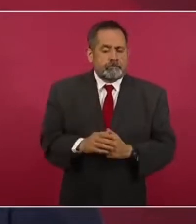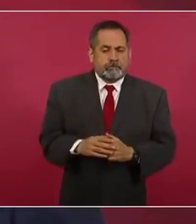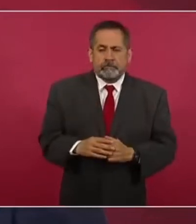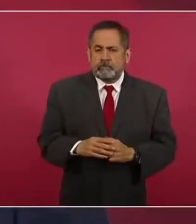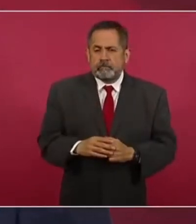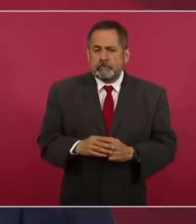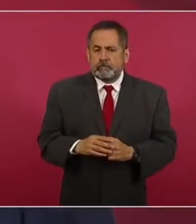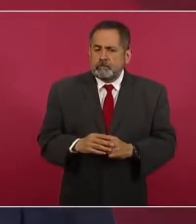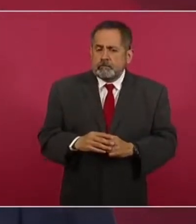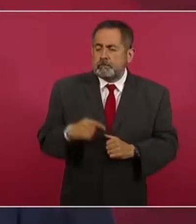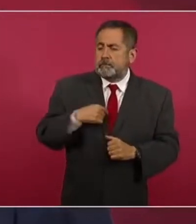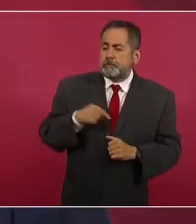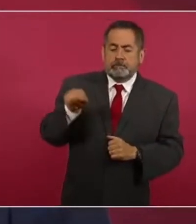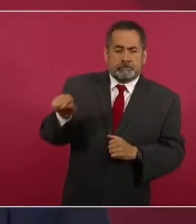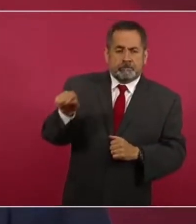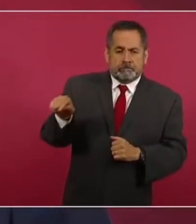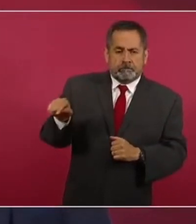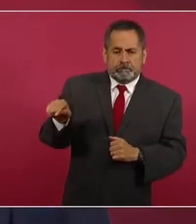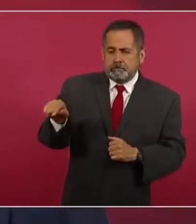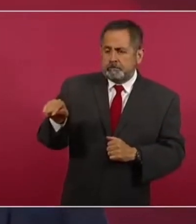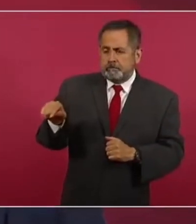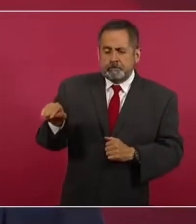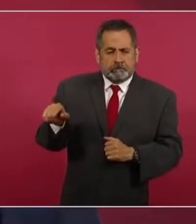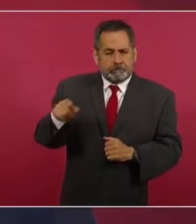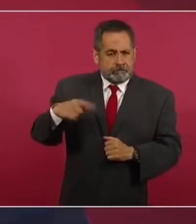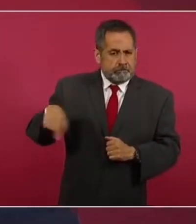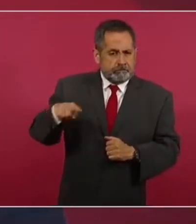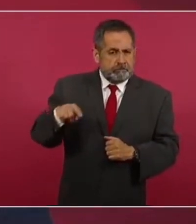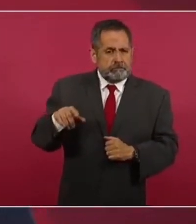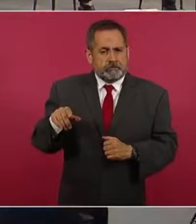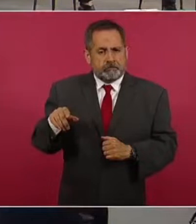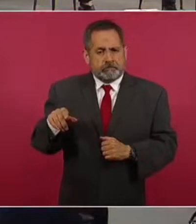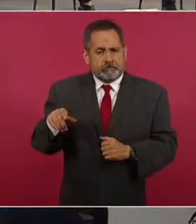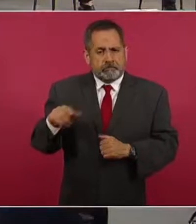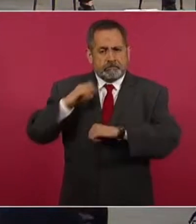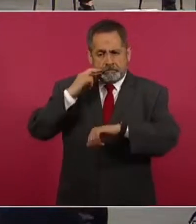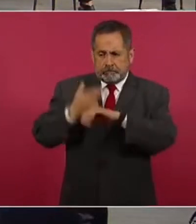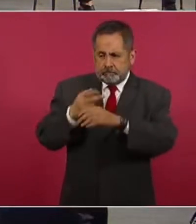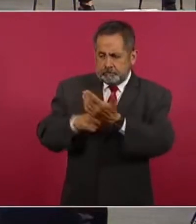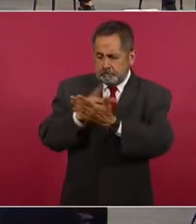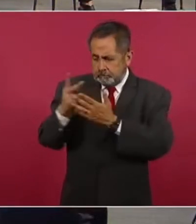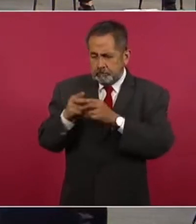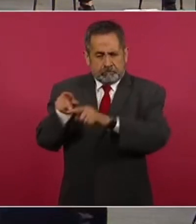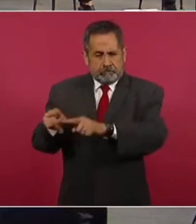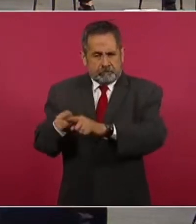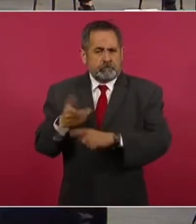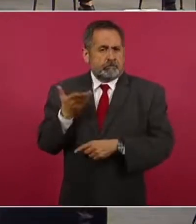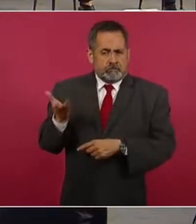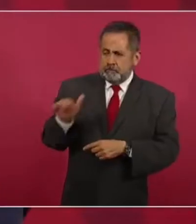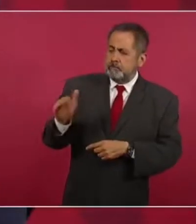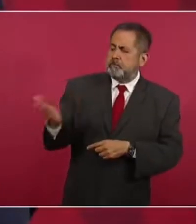a los responsables de este programa que vengan aquí